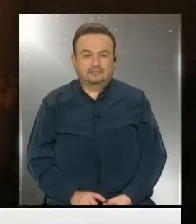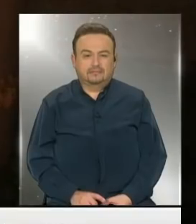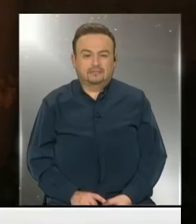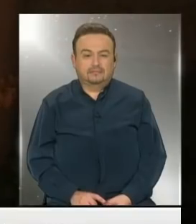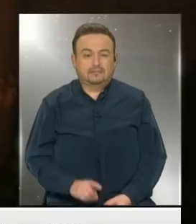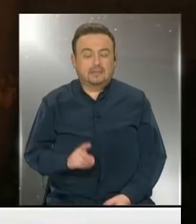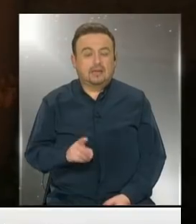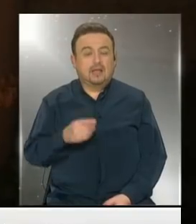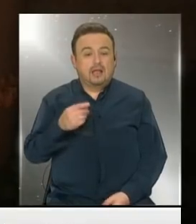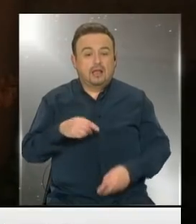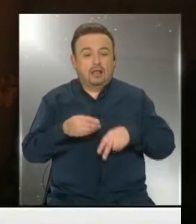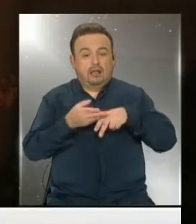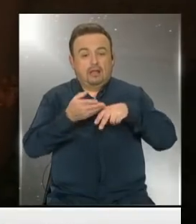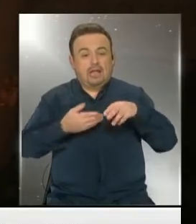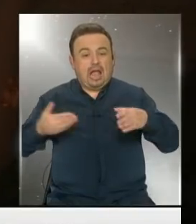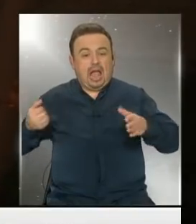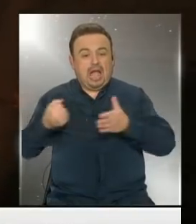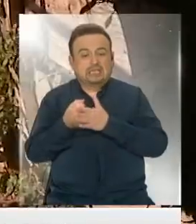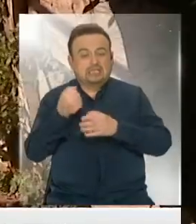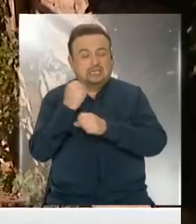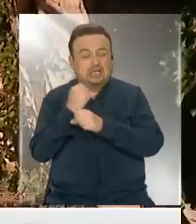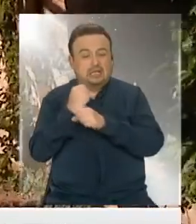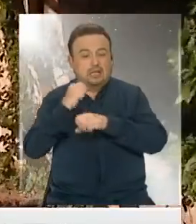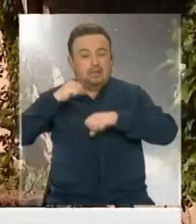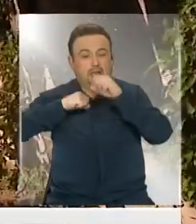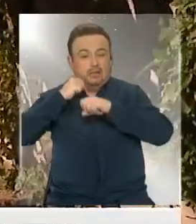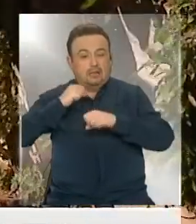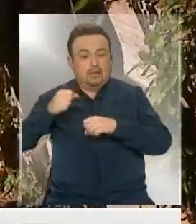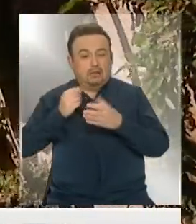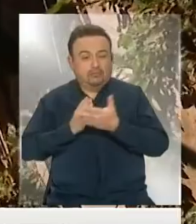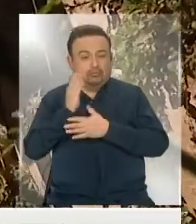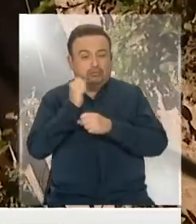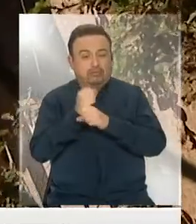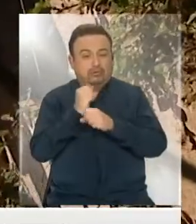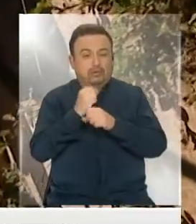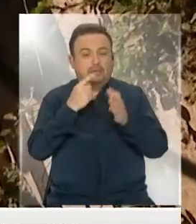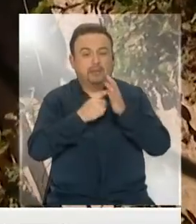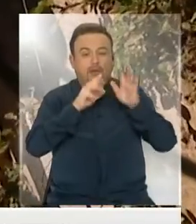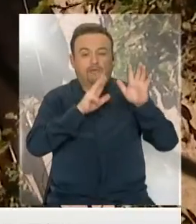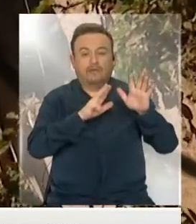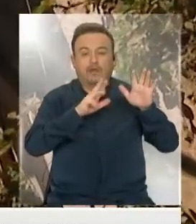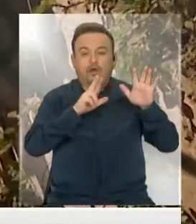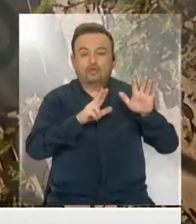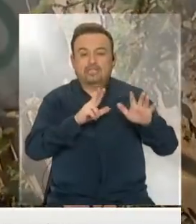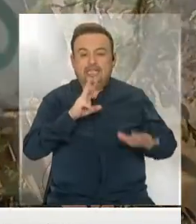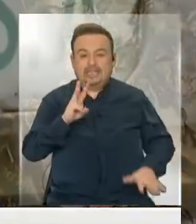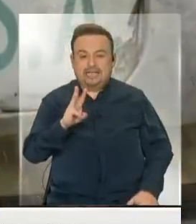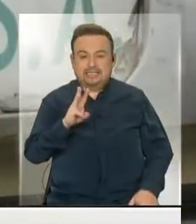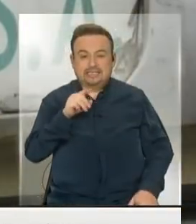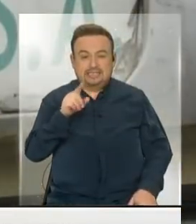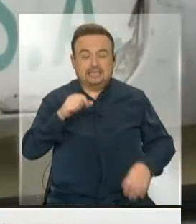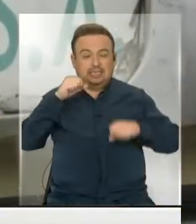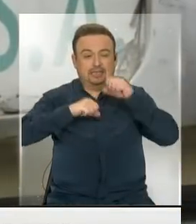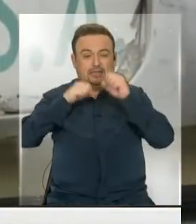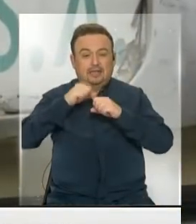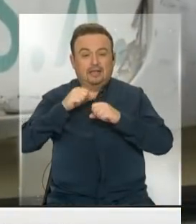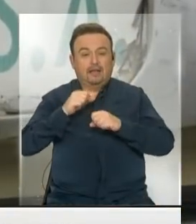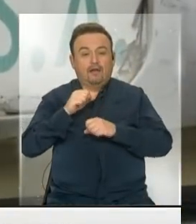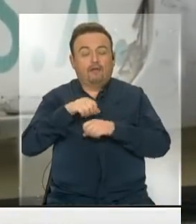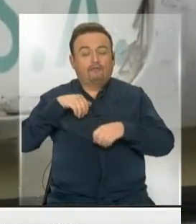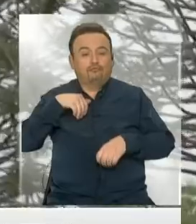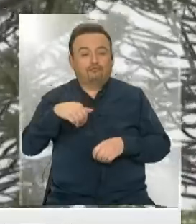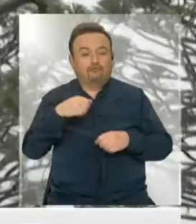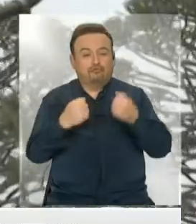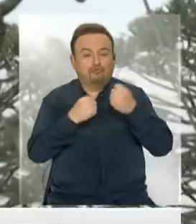Perdió una extremidad en un accidente laboral en la compañía en la que comenzó a trabajar en 1983. Era la empresa de trolebuses de